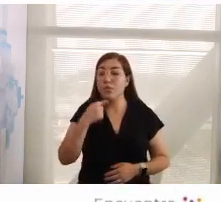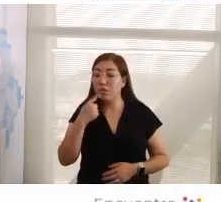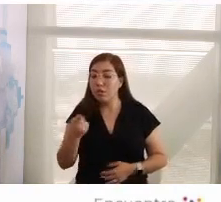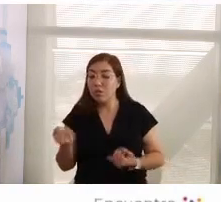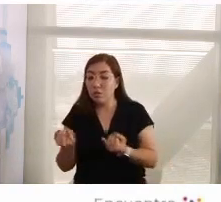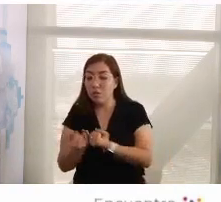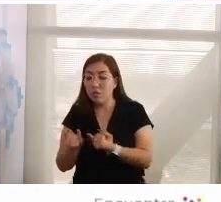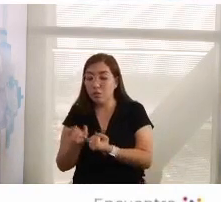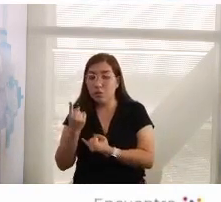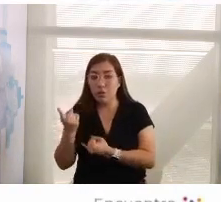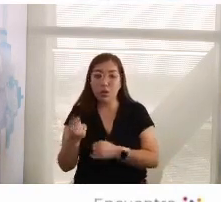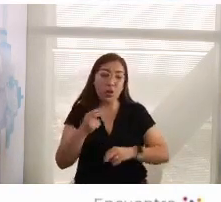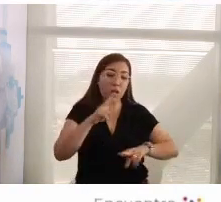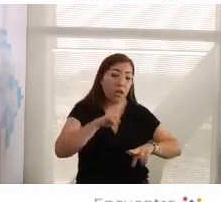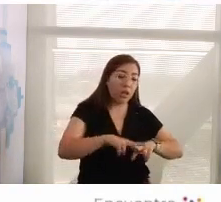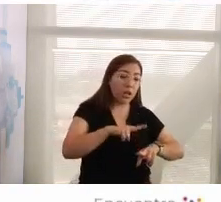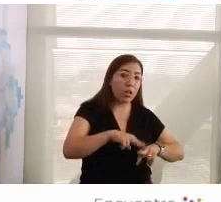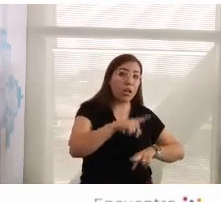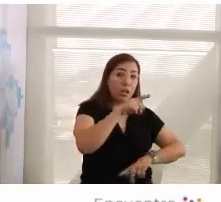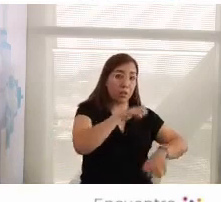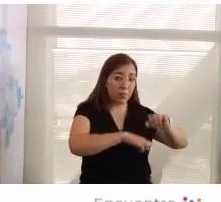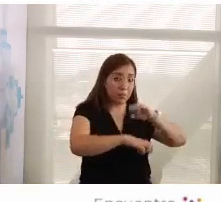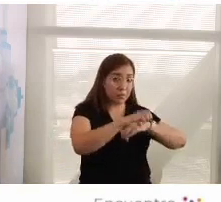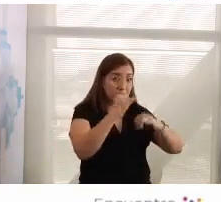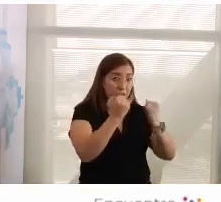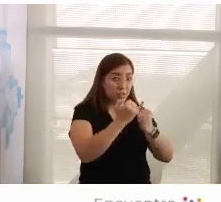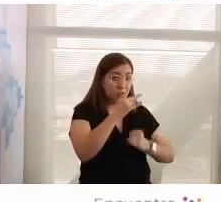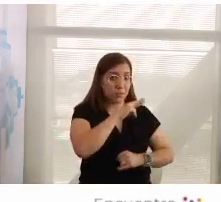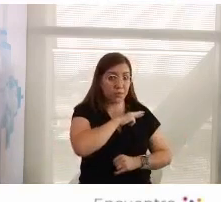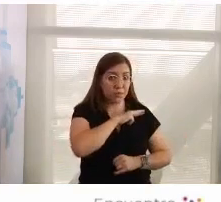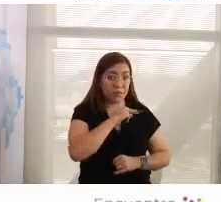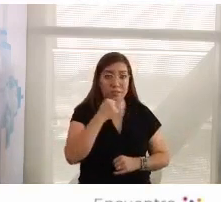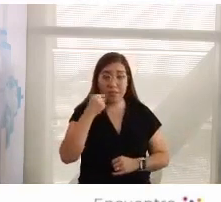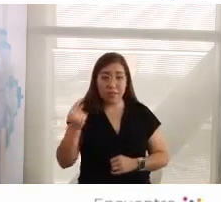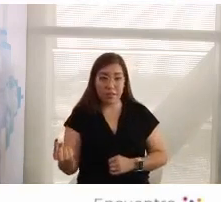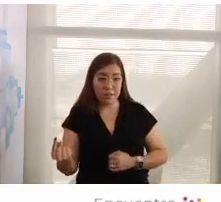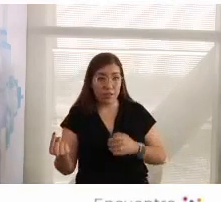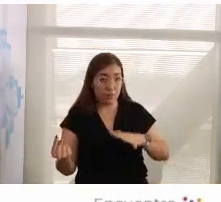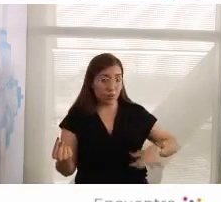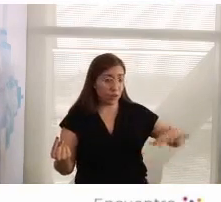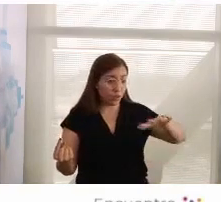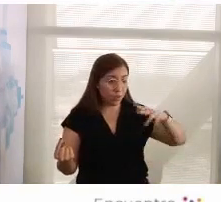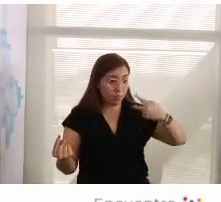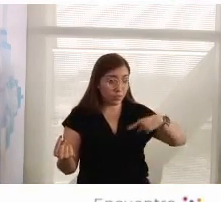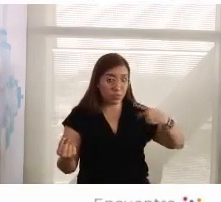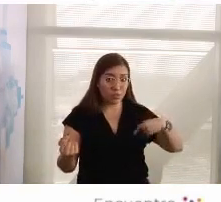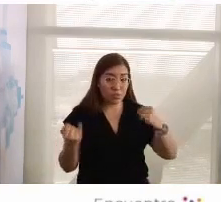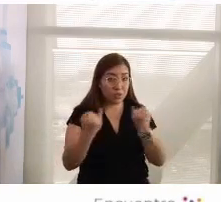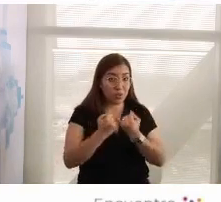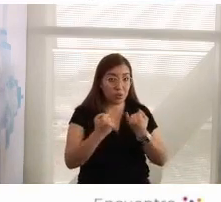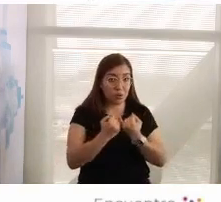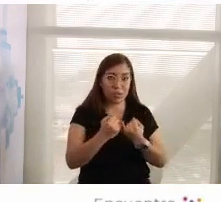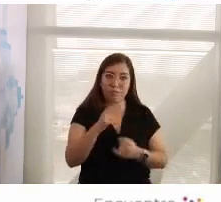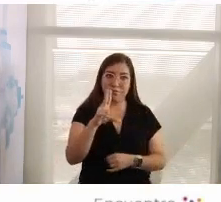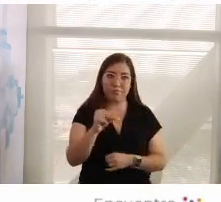mismo con el que tú te sientas a hablar con la empresa privada, con las otras organizaciones, tiene que tener ese